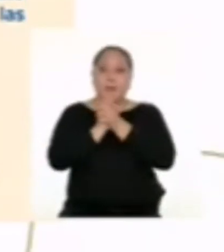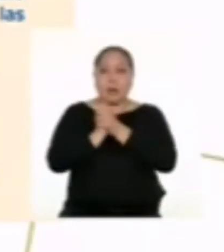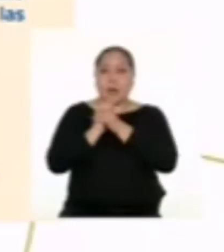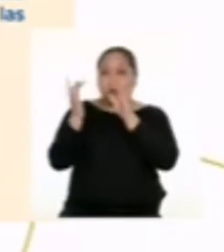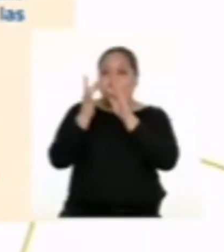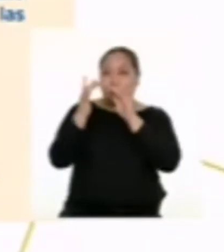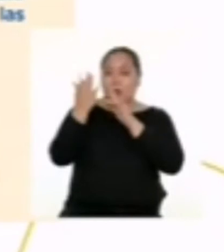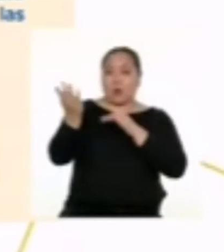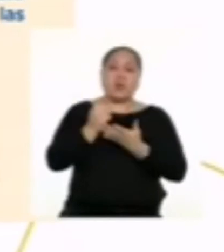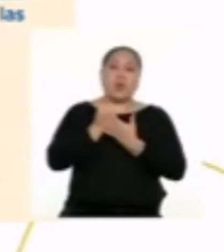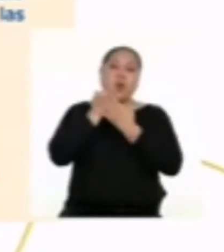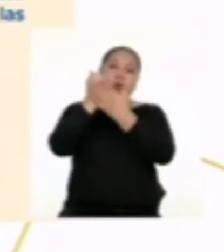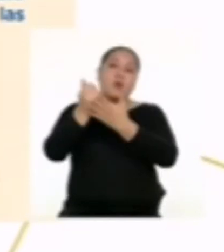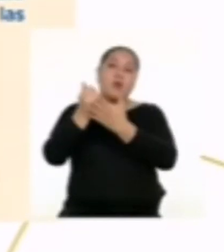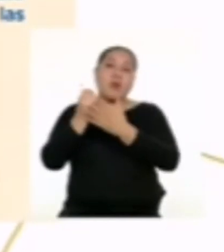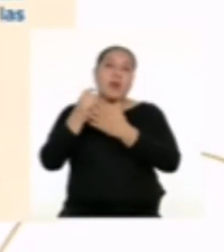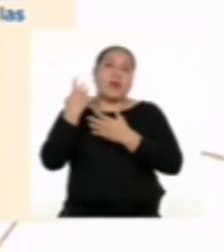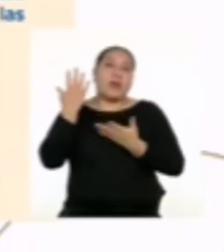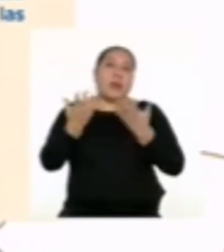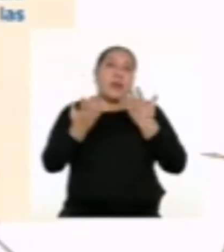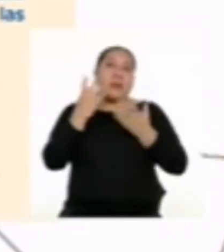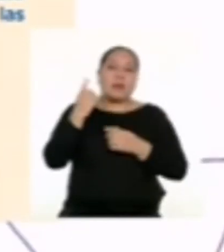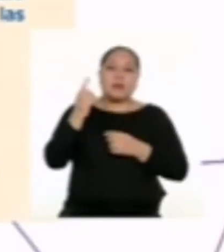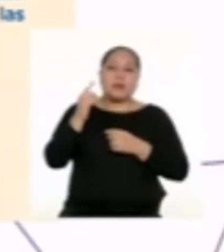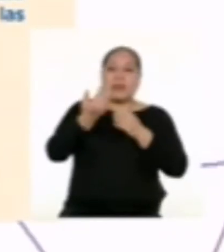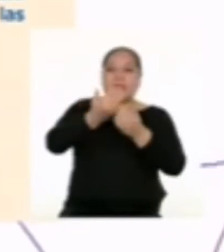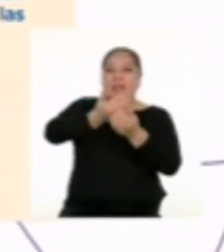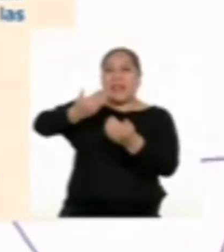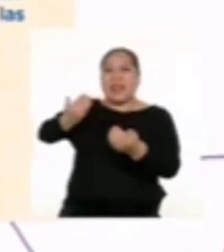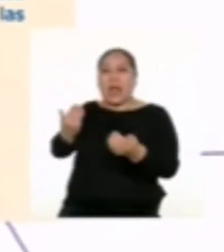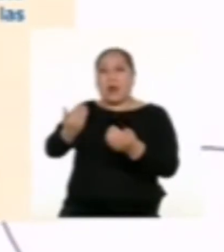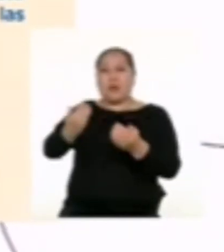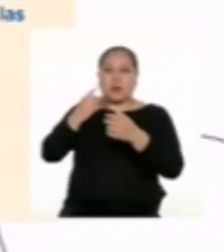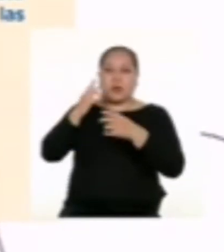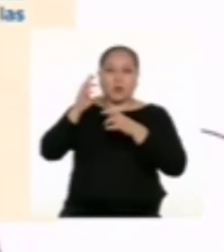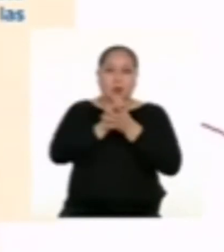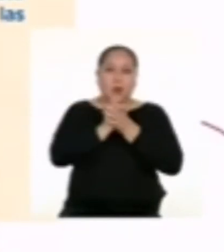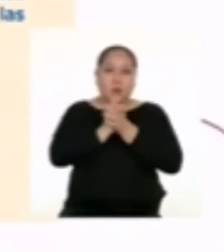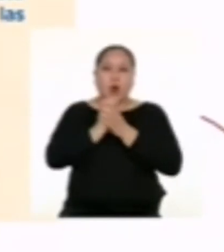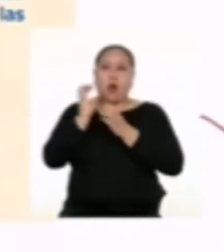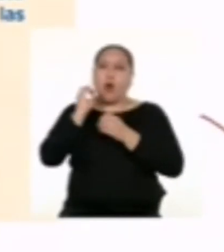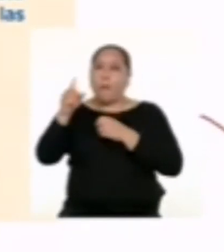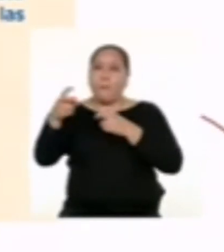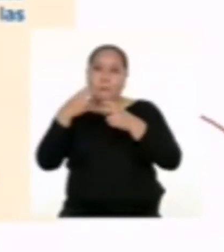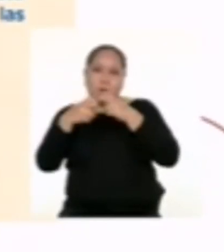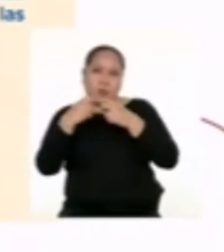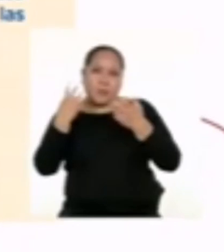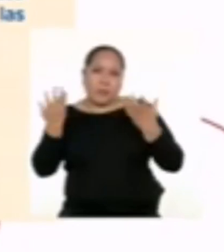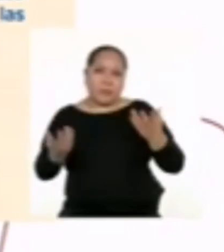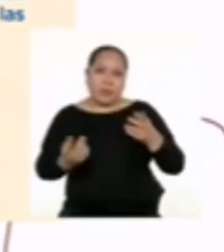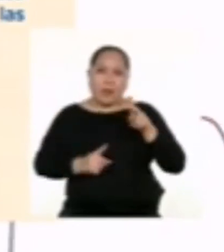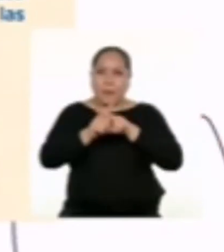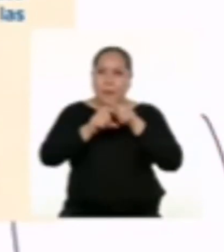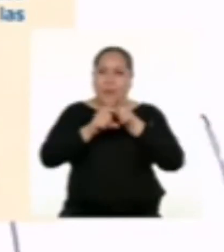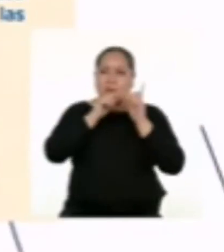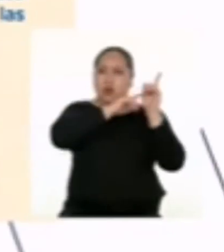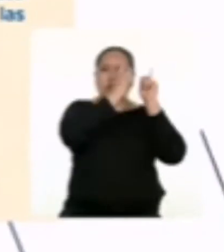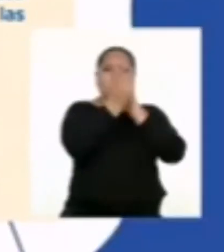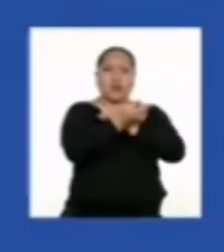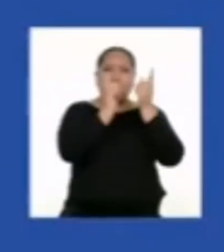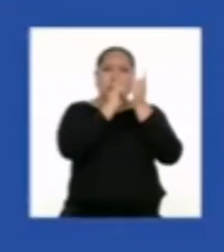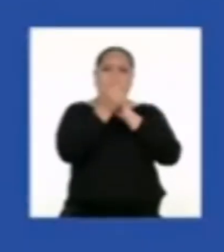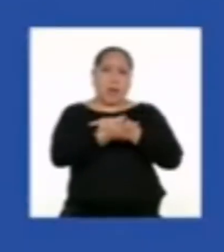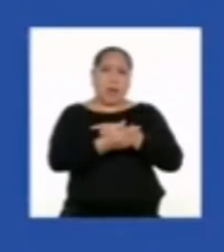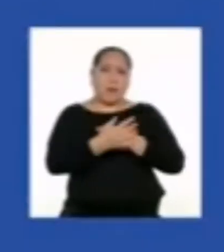puede ayudar a aliviar el sentirse aislado de sus amigos o con las dificultades que tengan con los cambios de rutina.